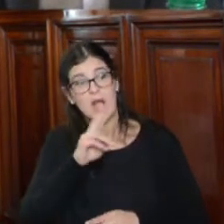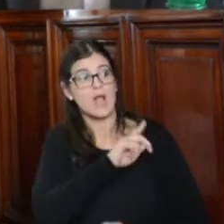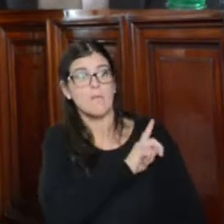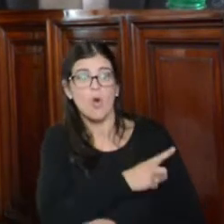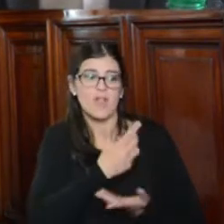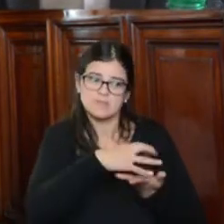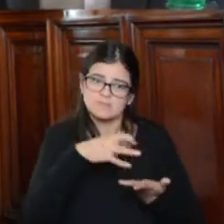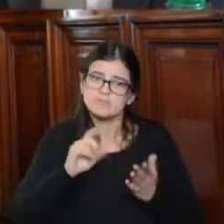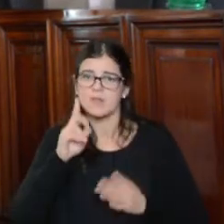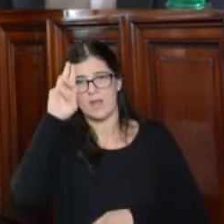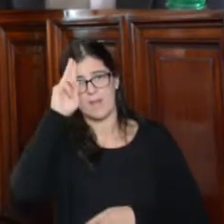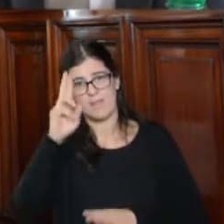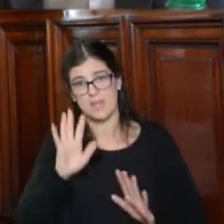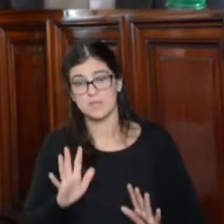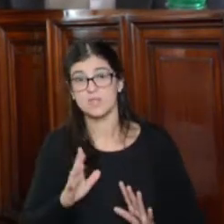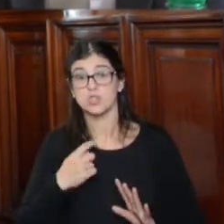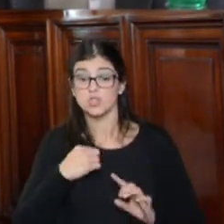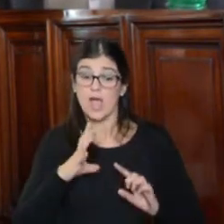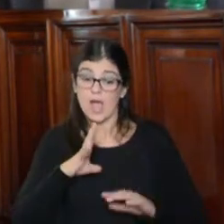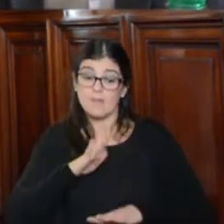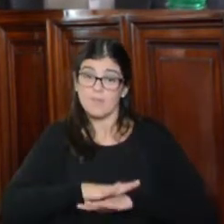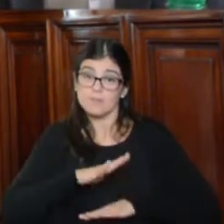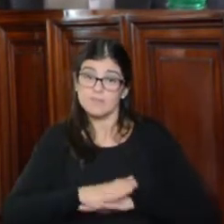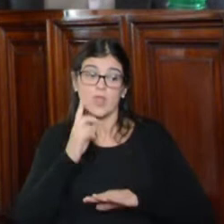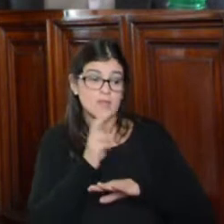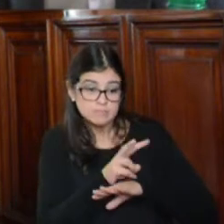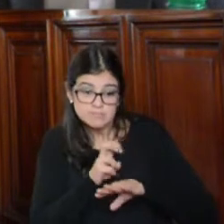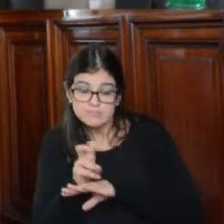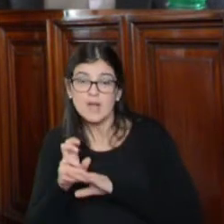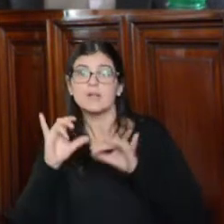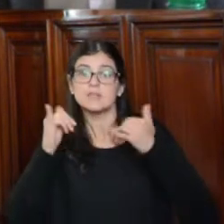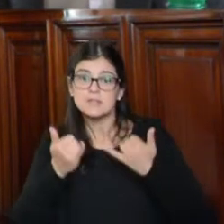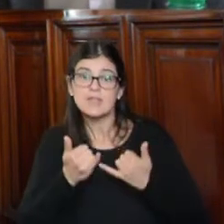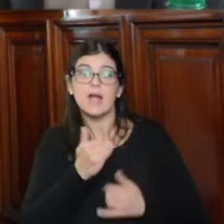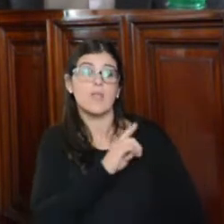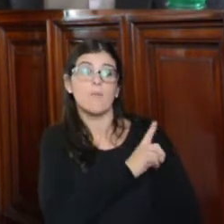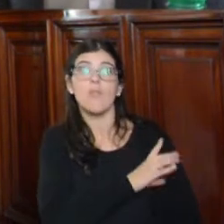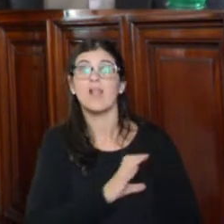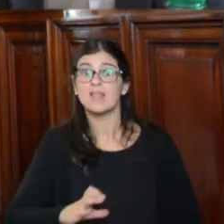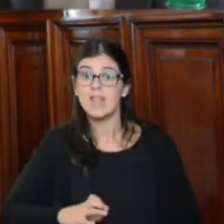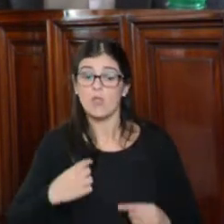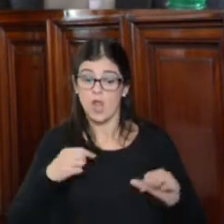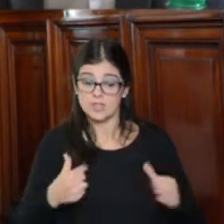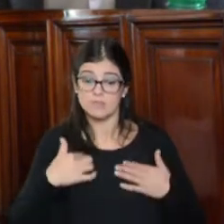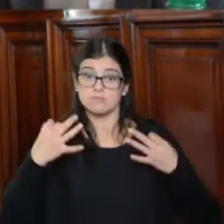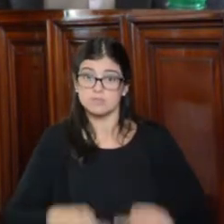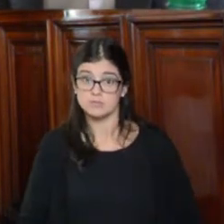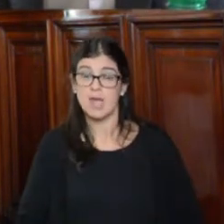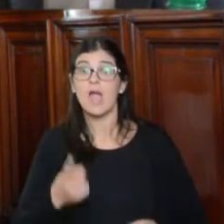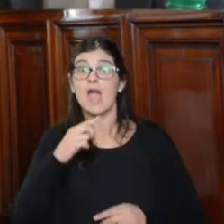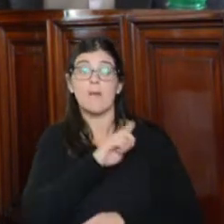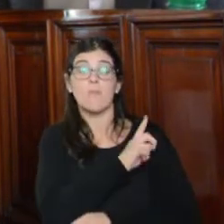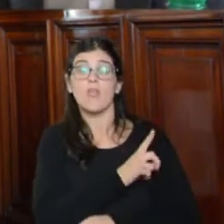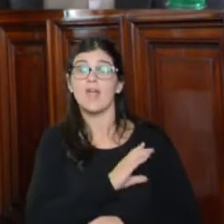poderes. Nosotros tenemos instancias de revisión propias del poder del Estado que somos y que ejercemos. El Poder